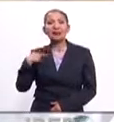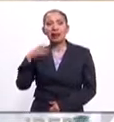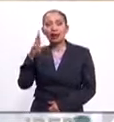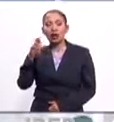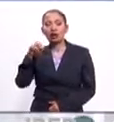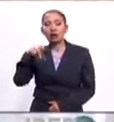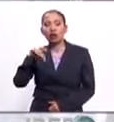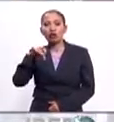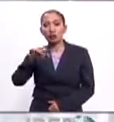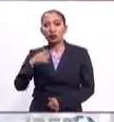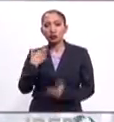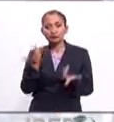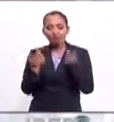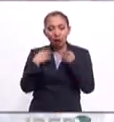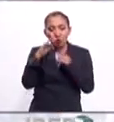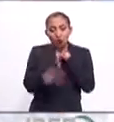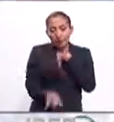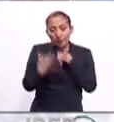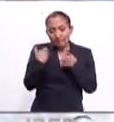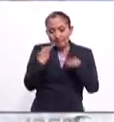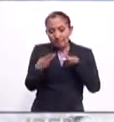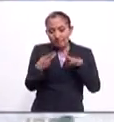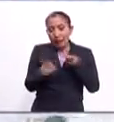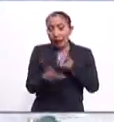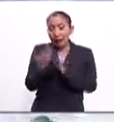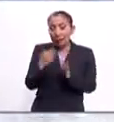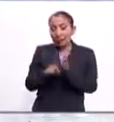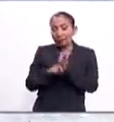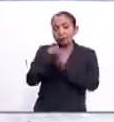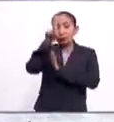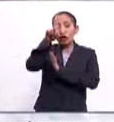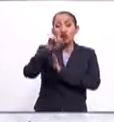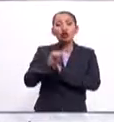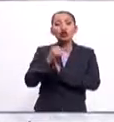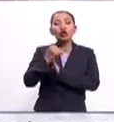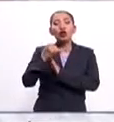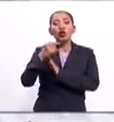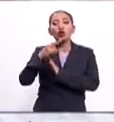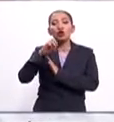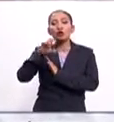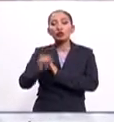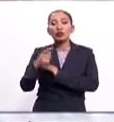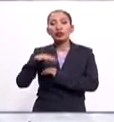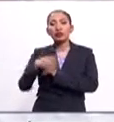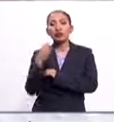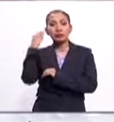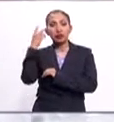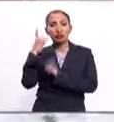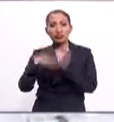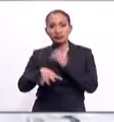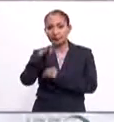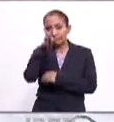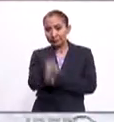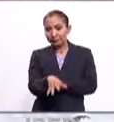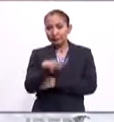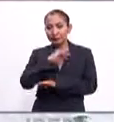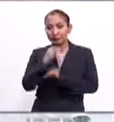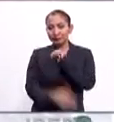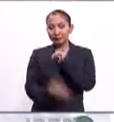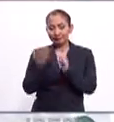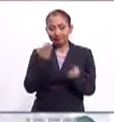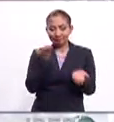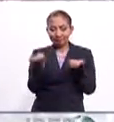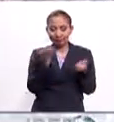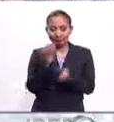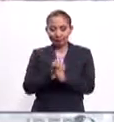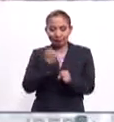de Roscosmos, en los momentos finales antes de despegar en su nave Soyuz el 14 de marzo del 2019, finalizando su